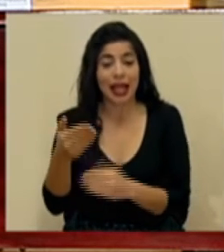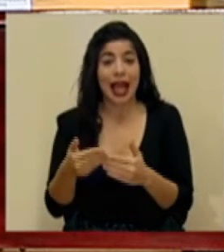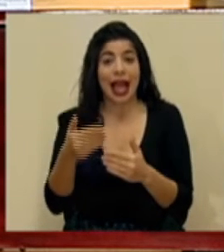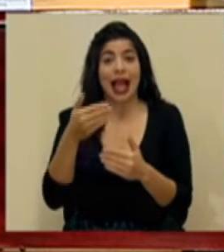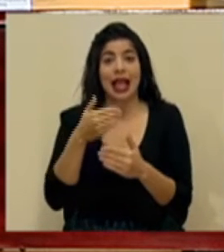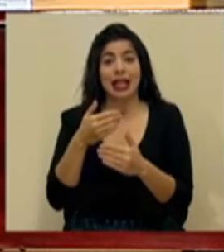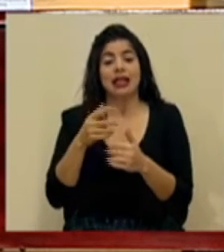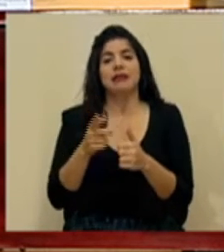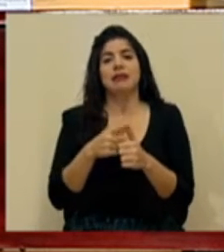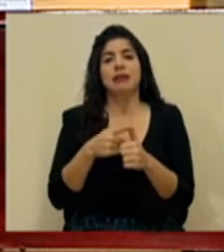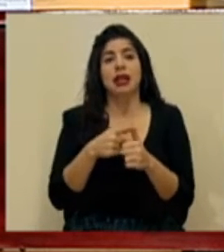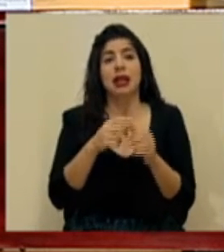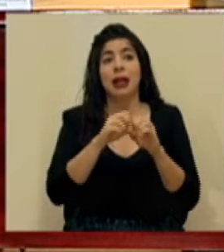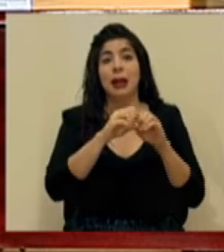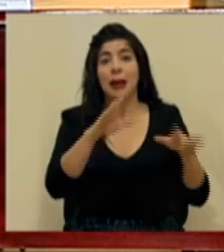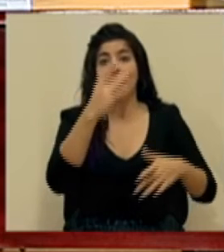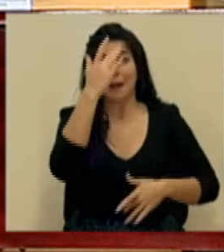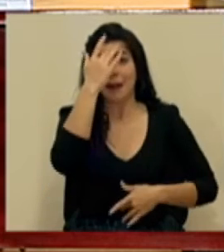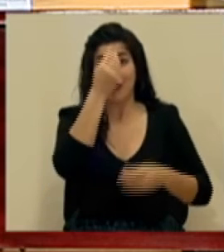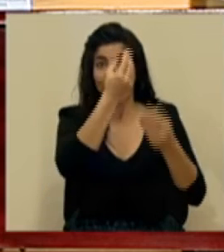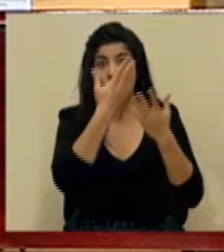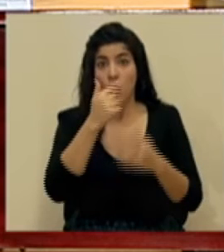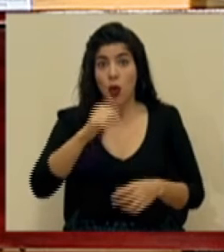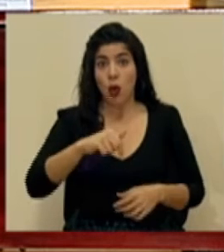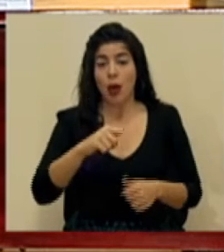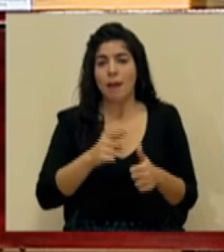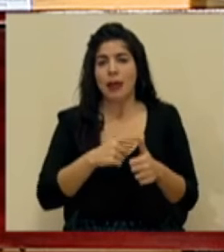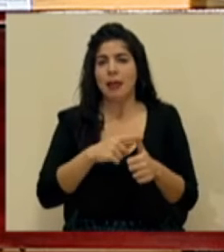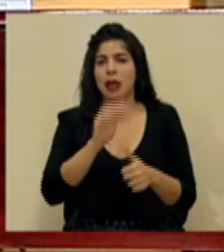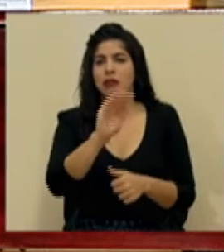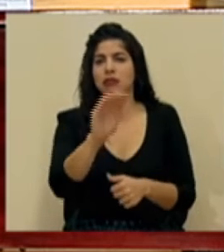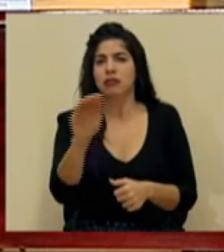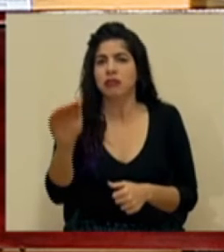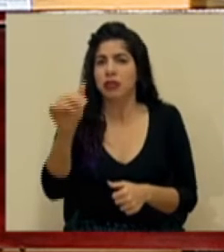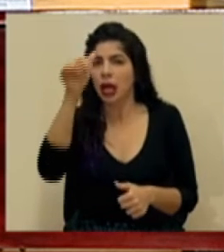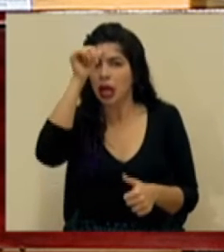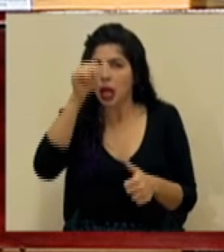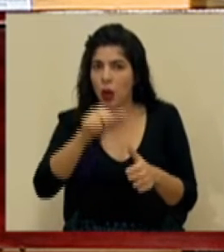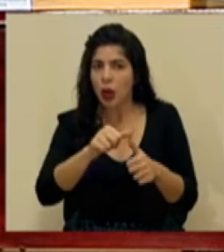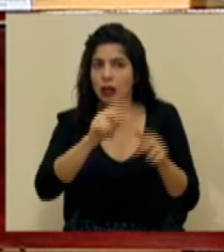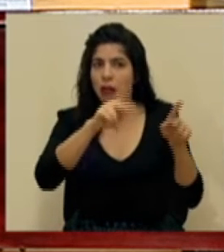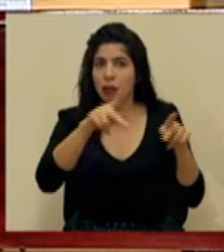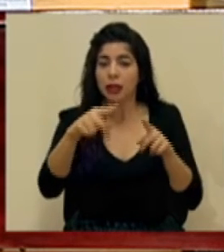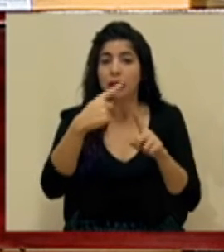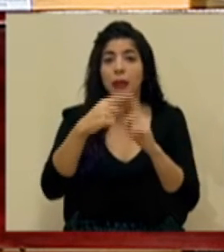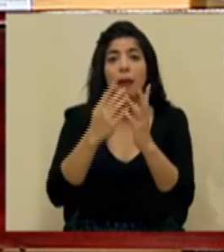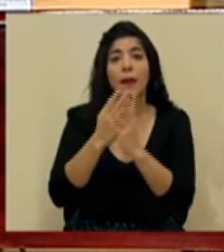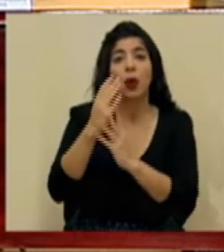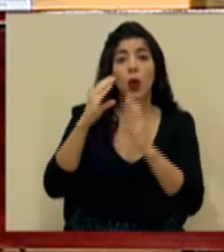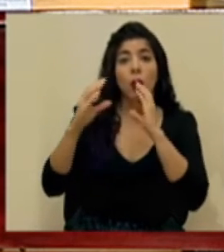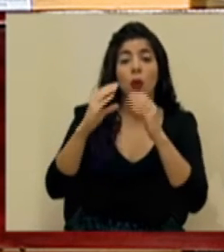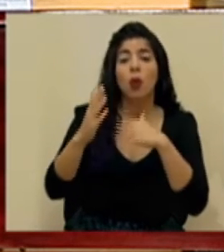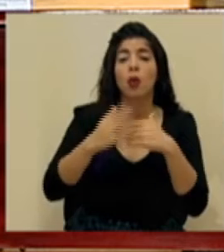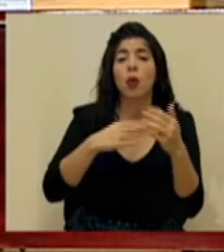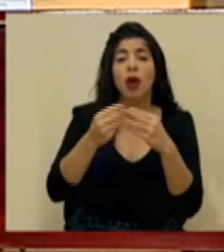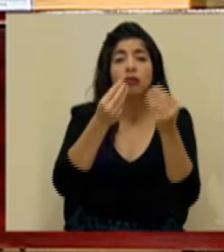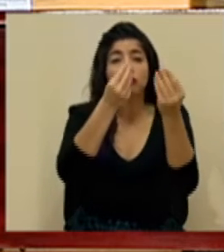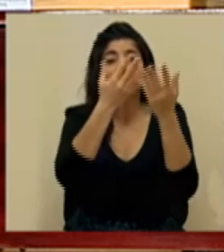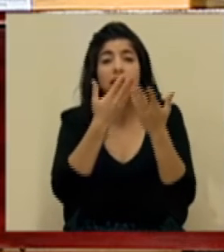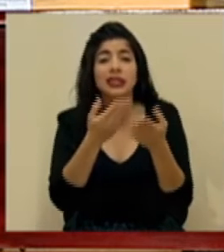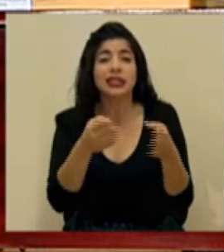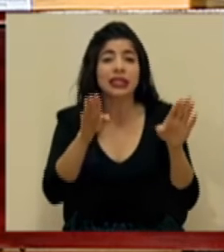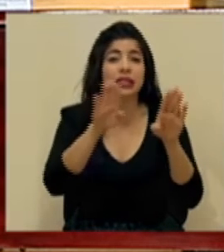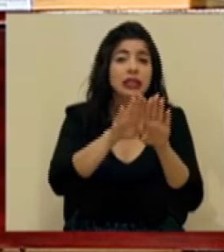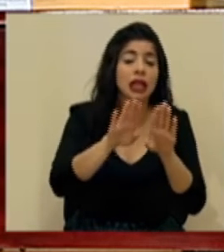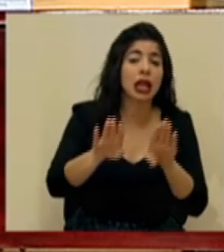pasar a escuchar el reporte epidemiológico para el día de hoy, les recordamos a la población y a los medios de comunicación que para consultar las medidas de